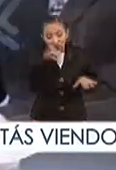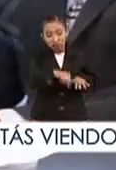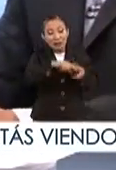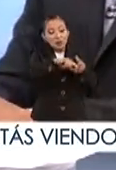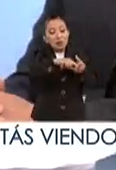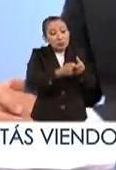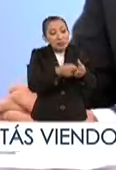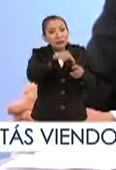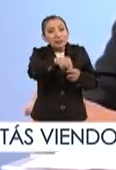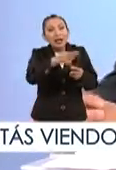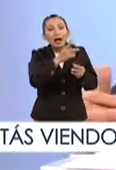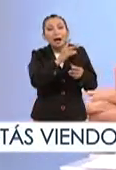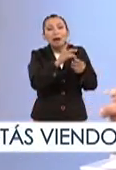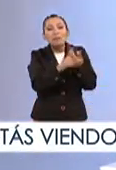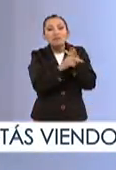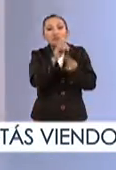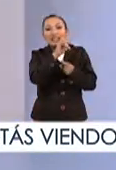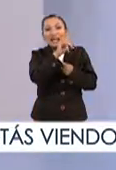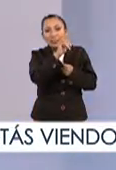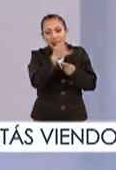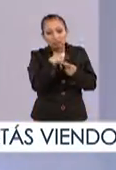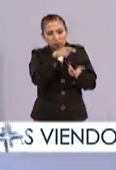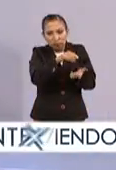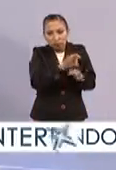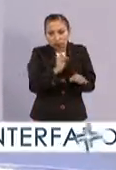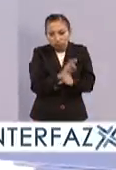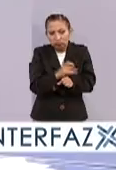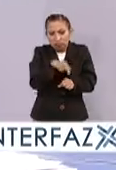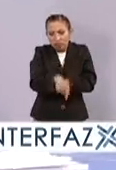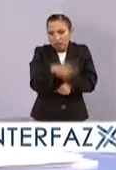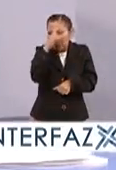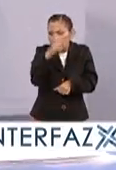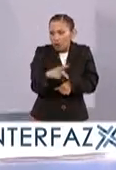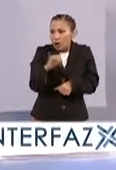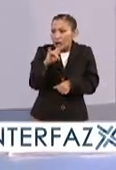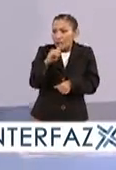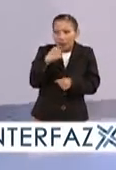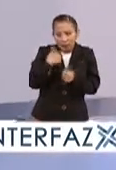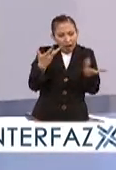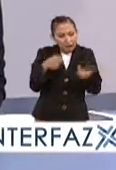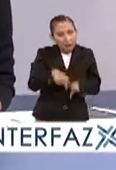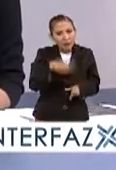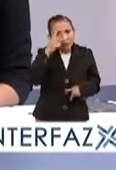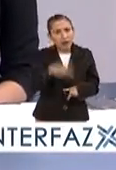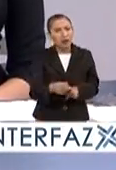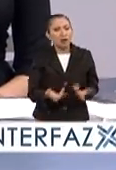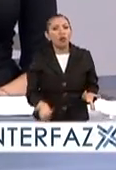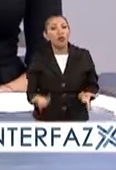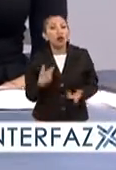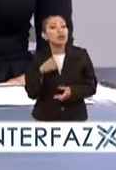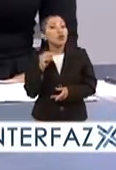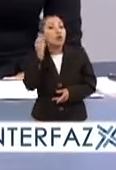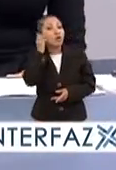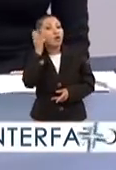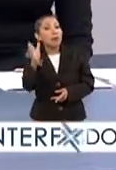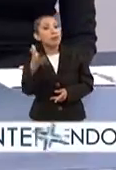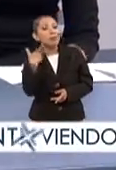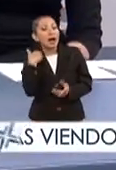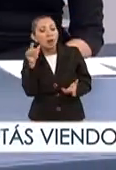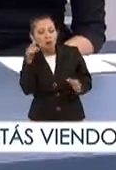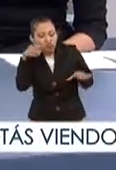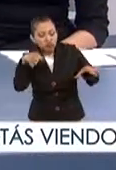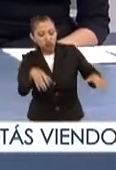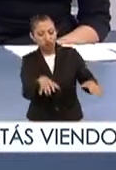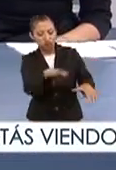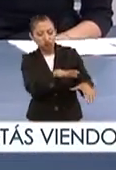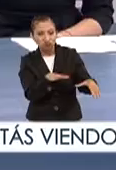origen y es importante defender y difundir los ingredientes que se producen en México y no olvidar la centralidad